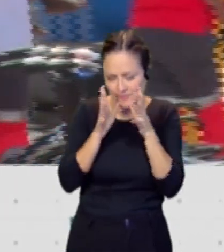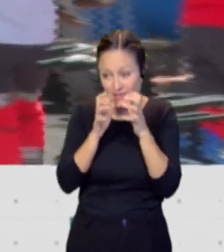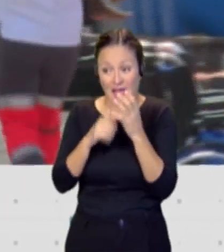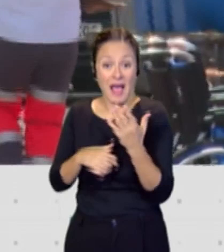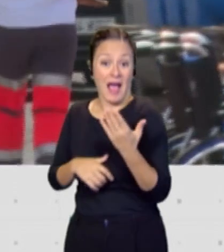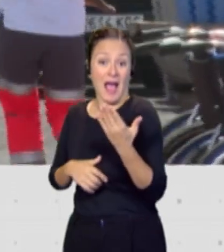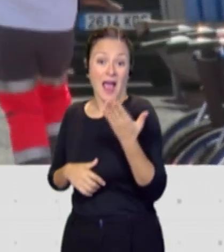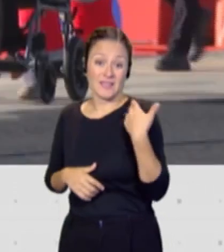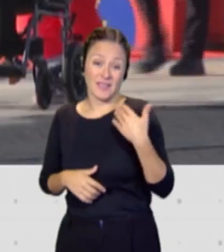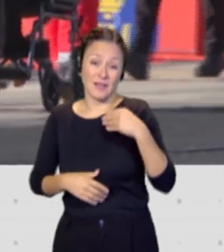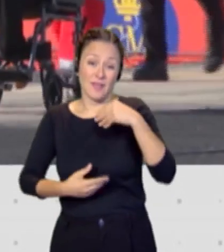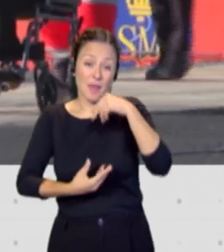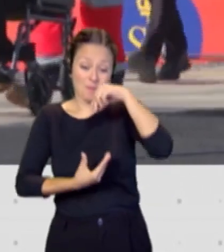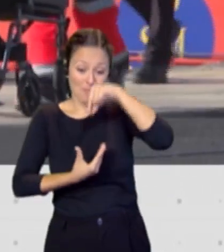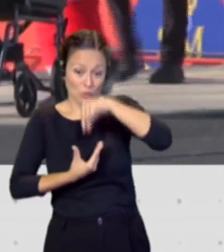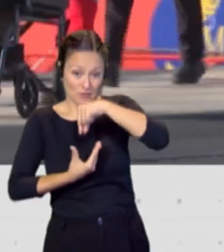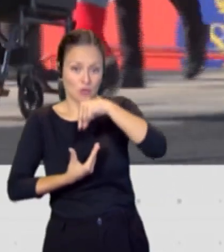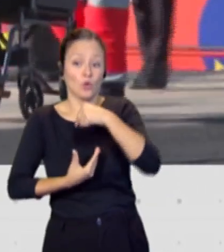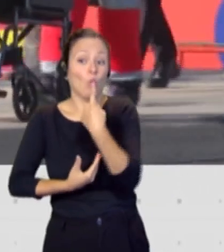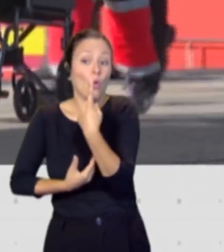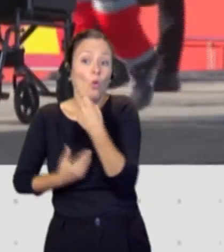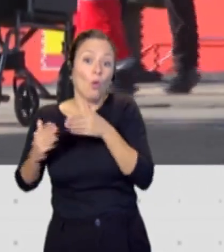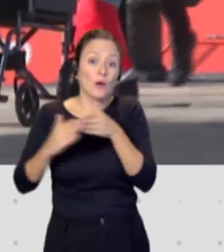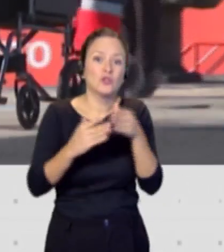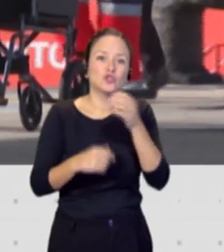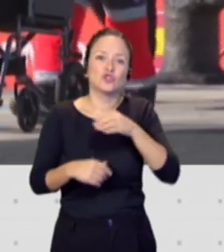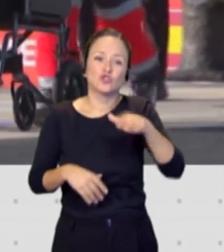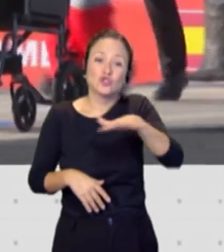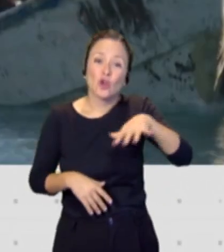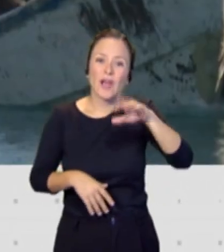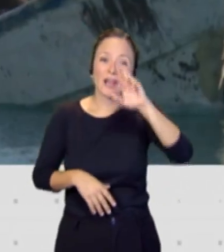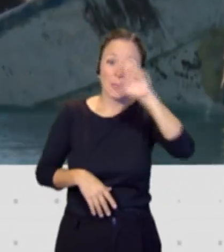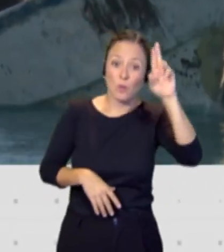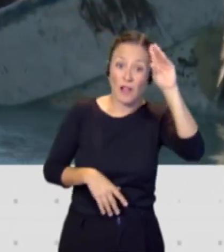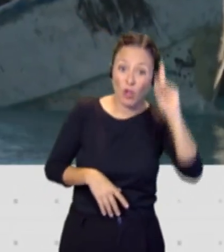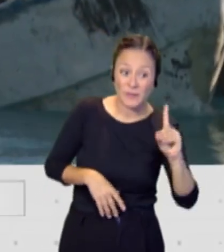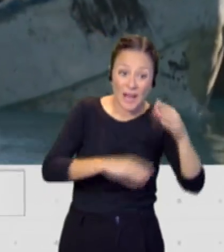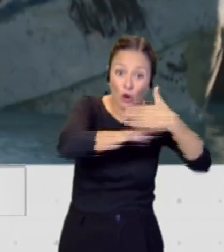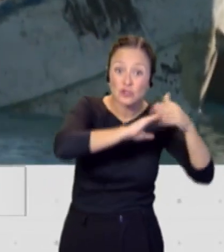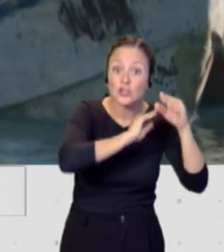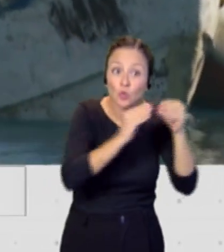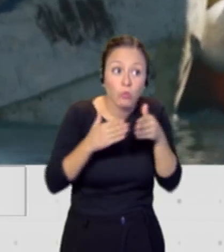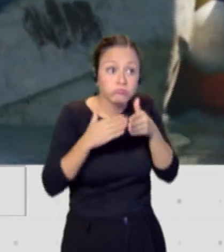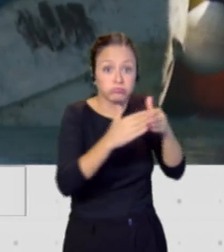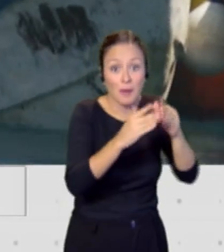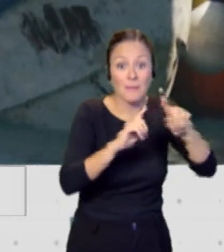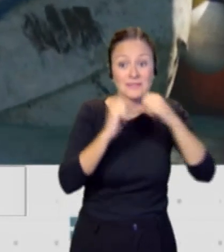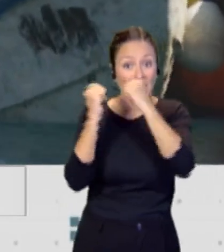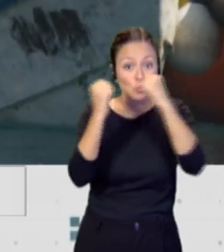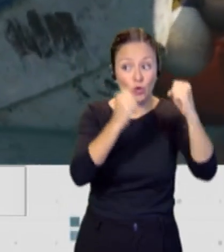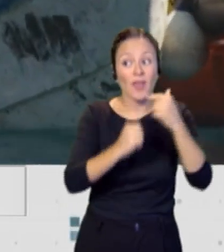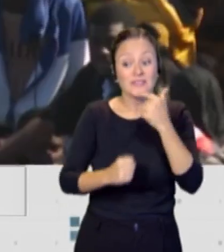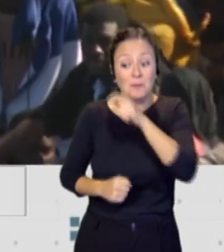cayuco mauritano en las costas de República Dominicana y las autoridades de República Dominicana han reportado que entre los